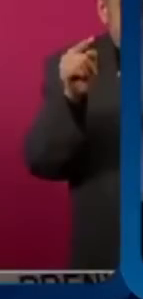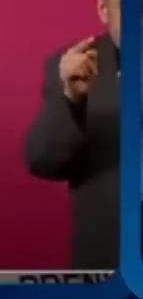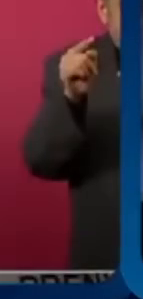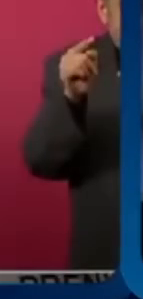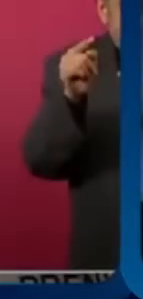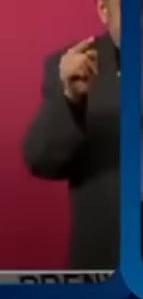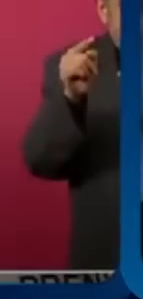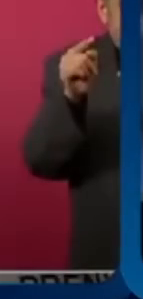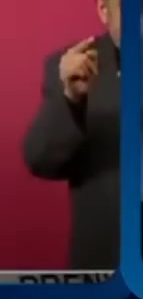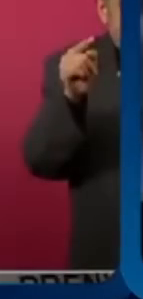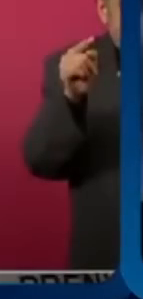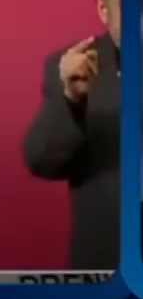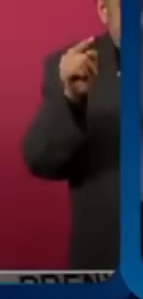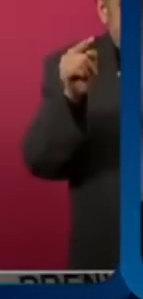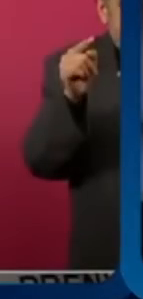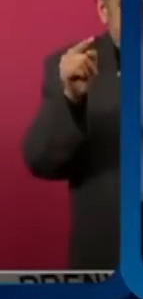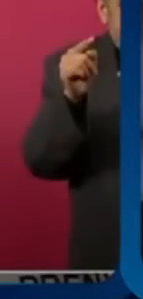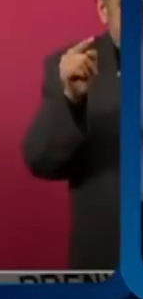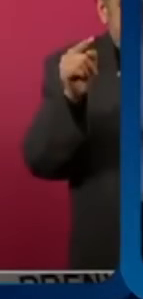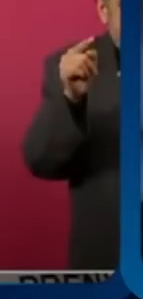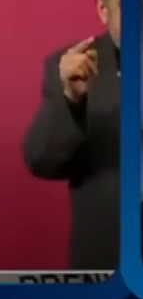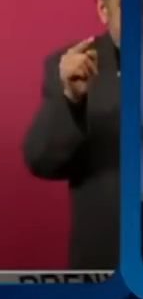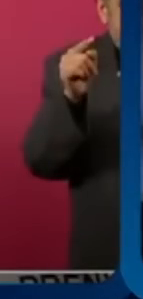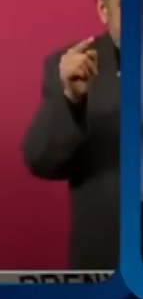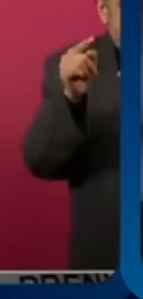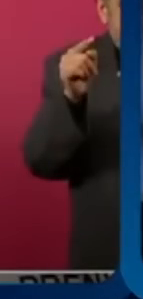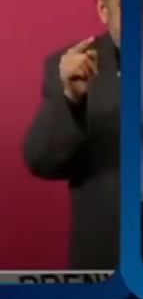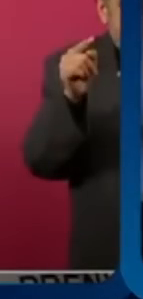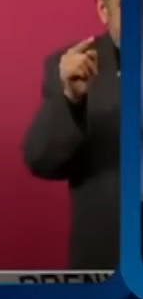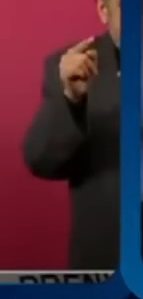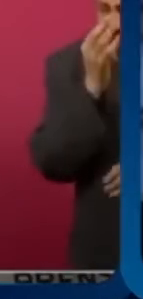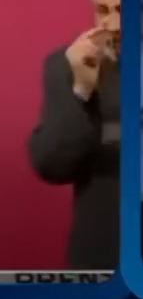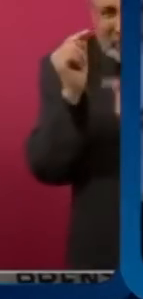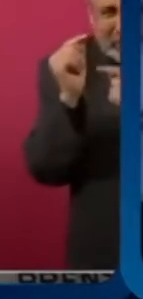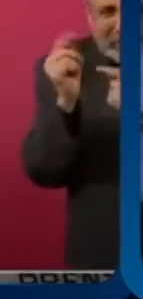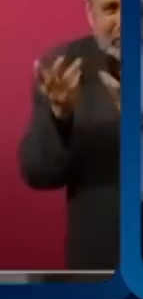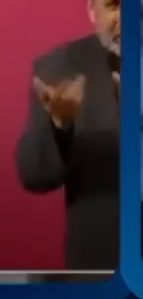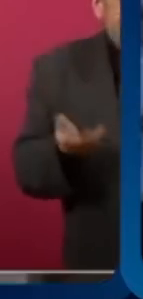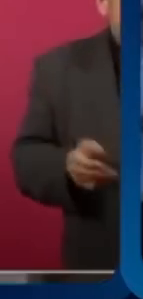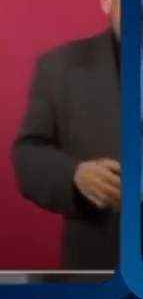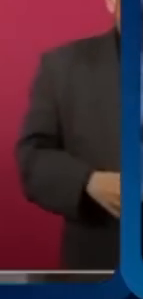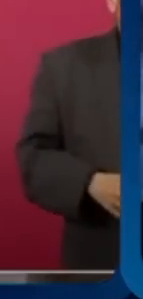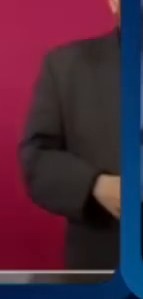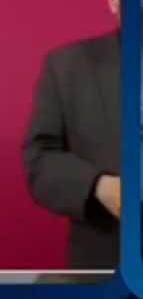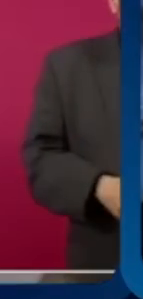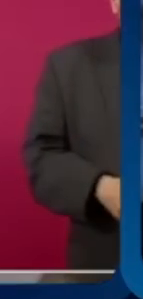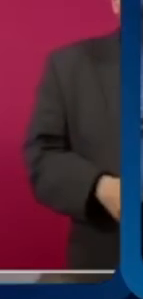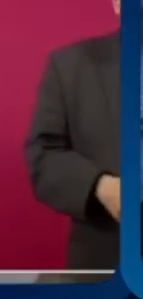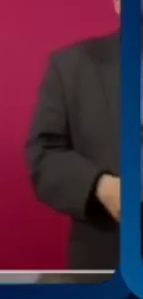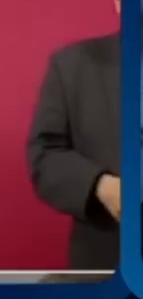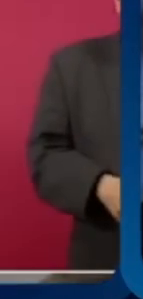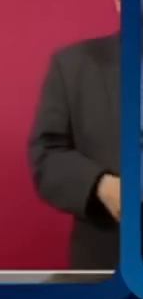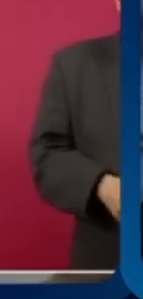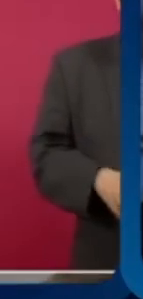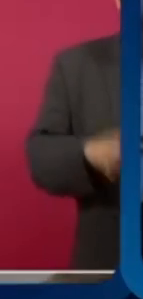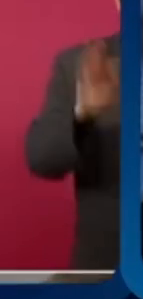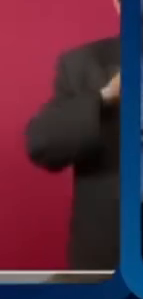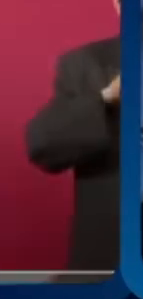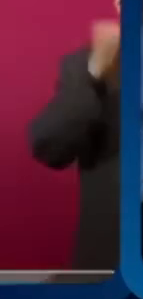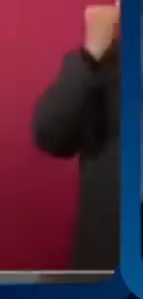el presidente Andrés Manuel López Obrador. Vamos a escuchar y dice así. Imagínense que yo les hubiese propuesto, ver,